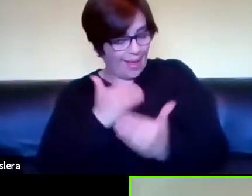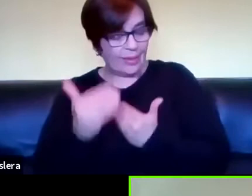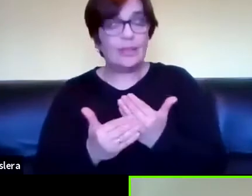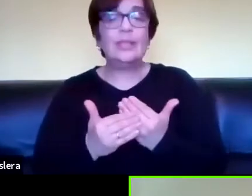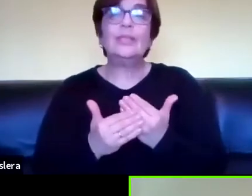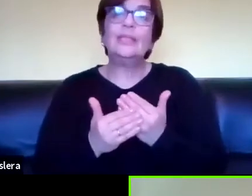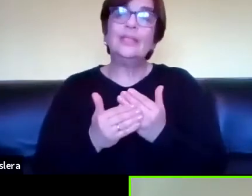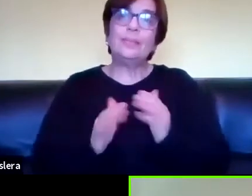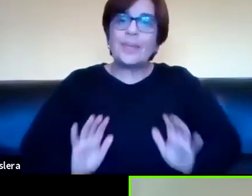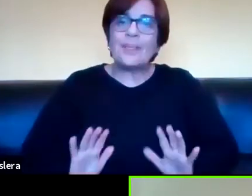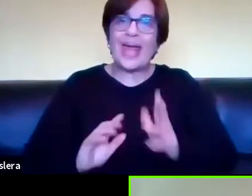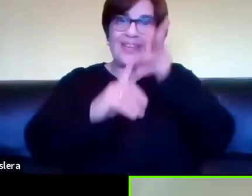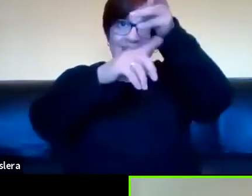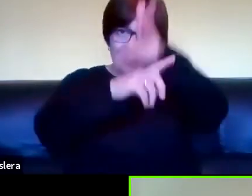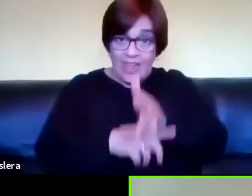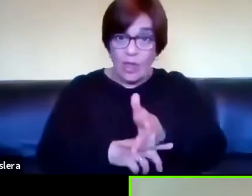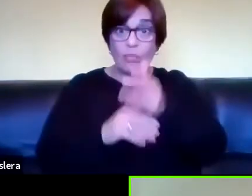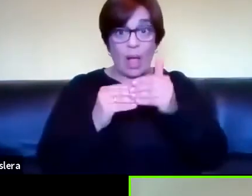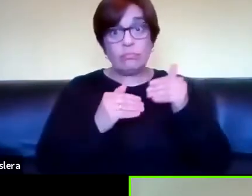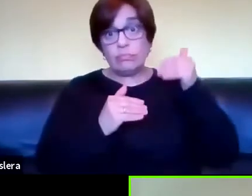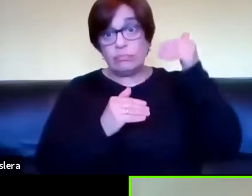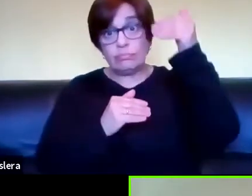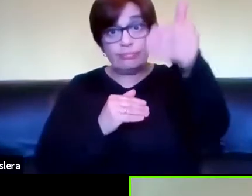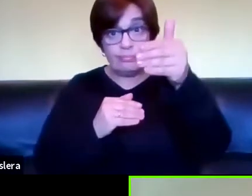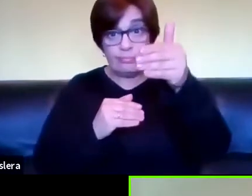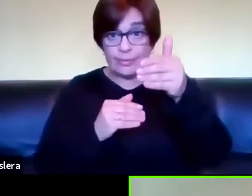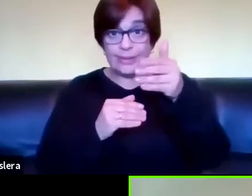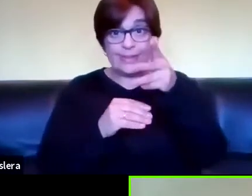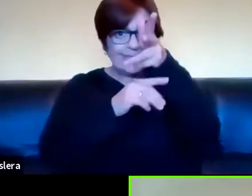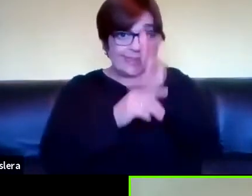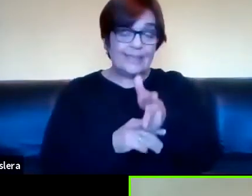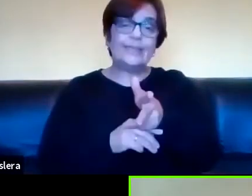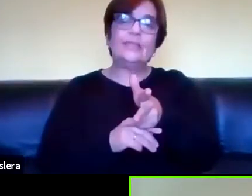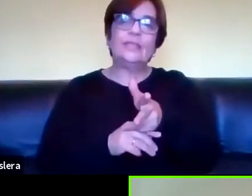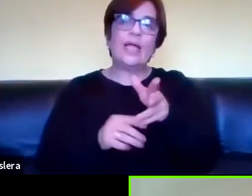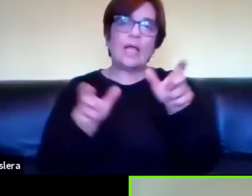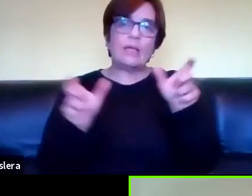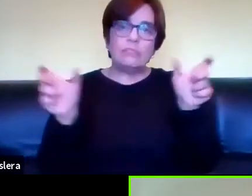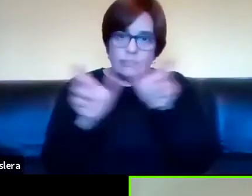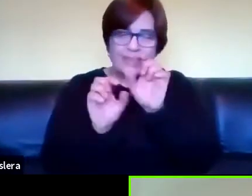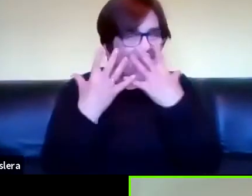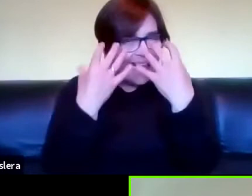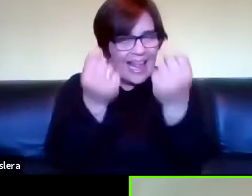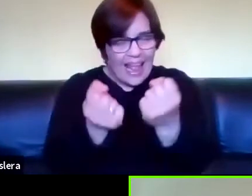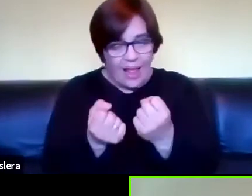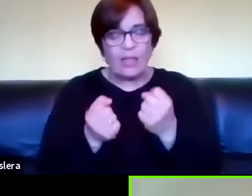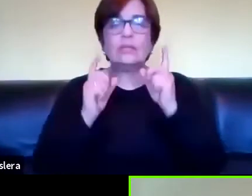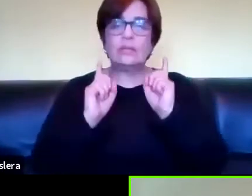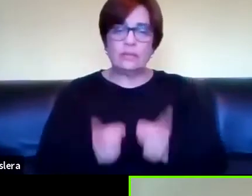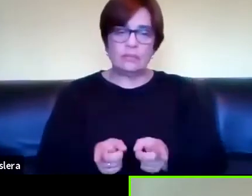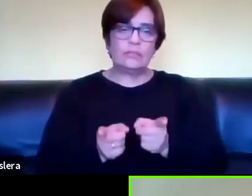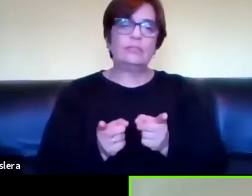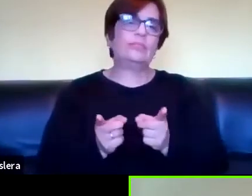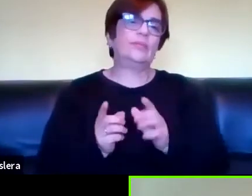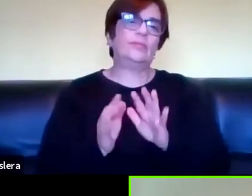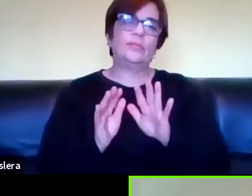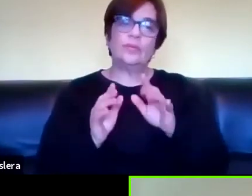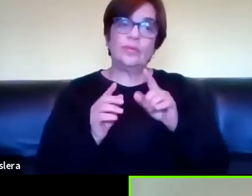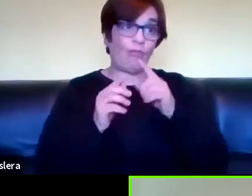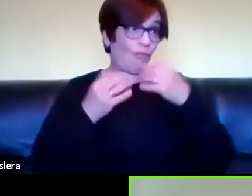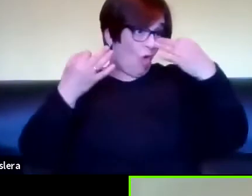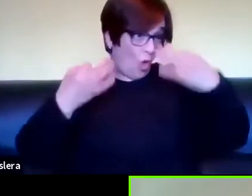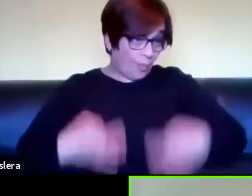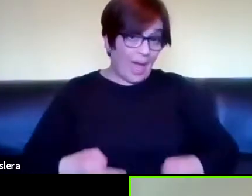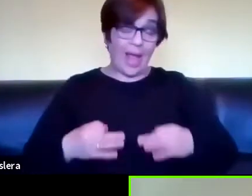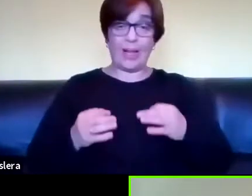para que sea textualidad y ferida en sentido del modo sintáctico en la lengua de señas en fin todos los aspectos formales que tiene